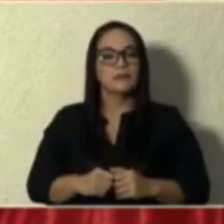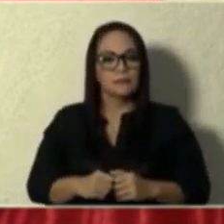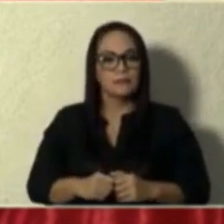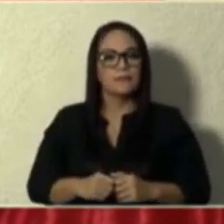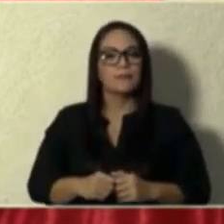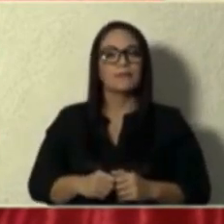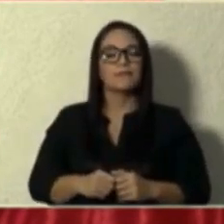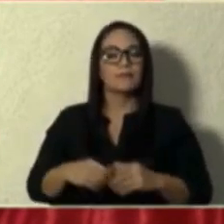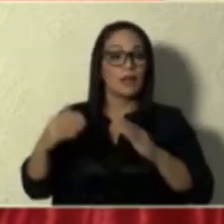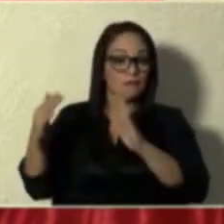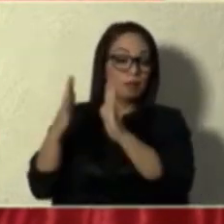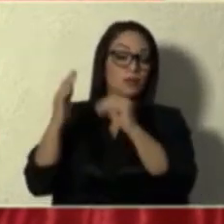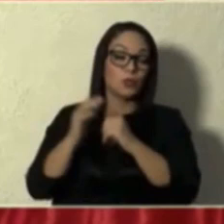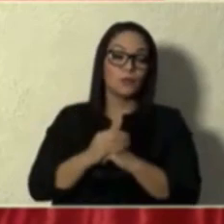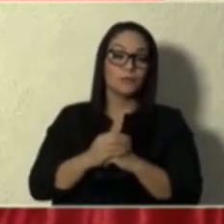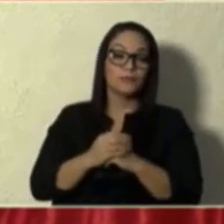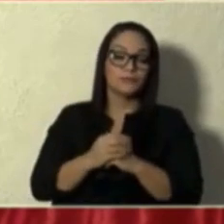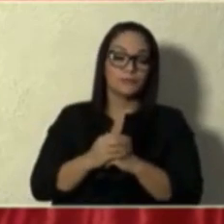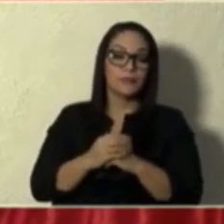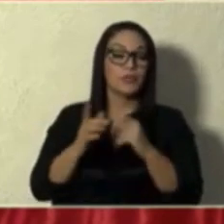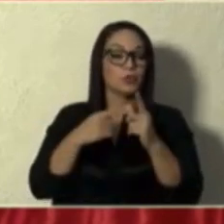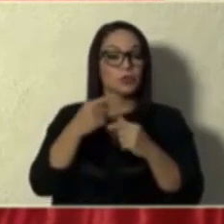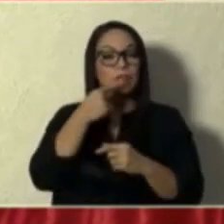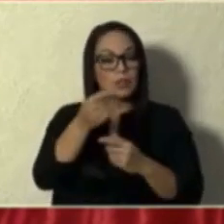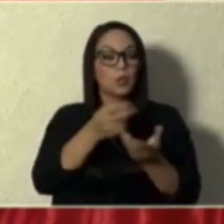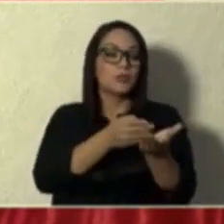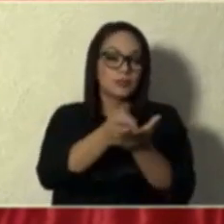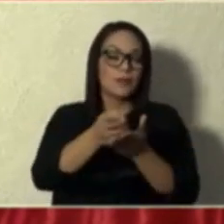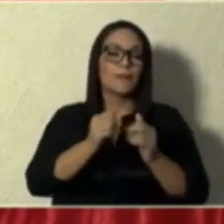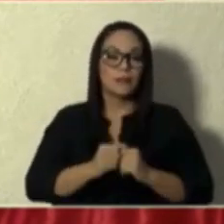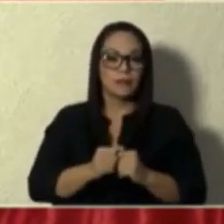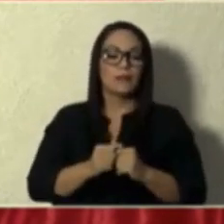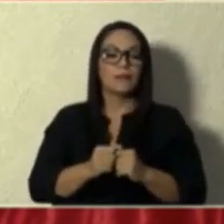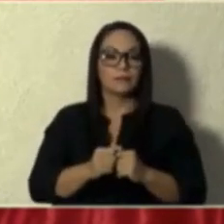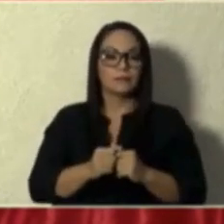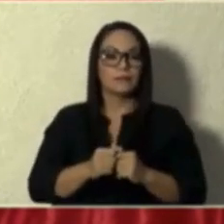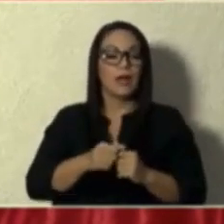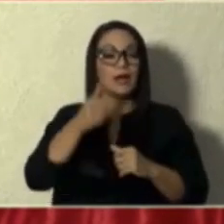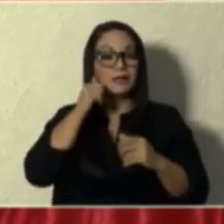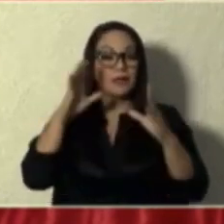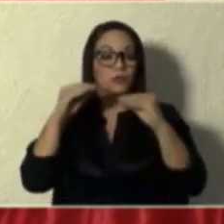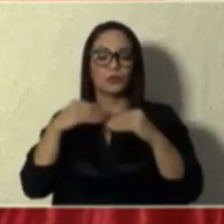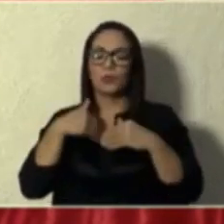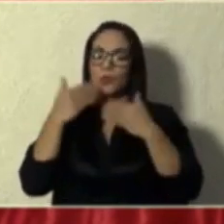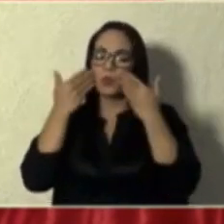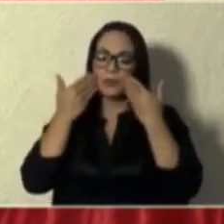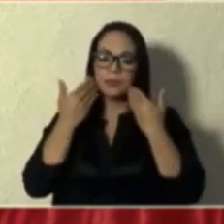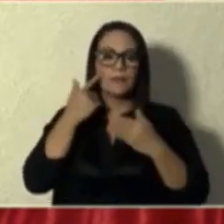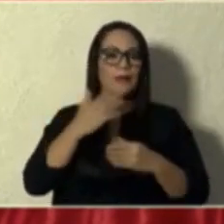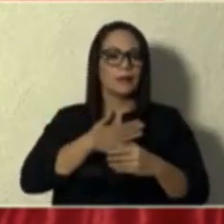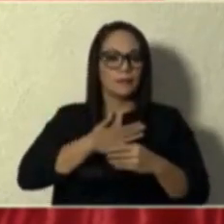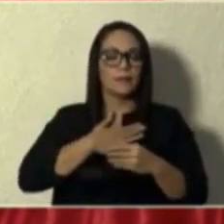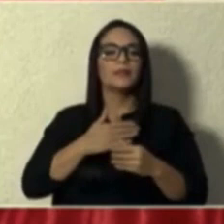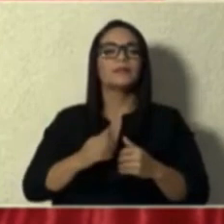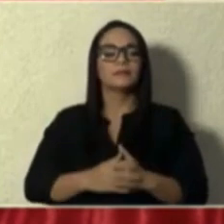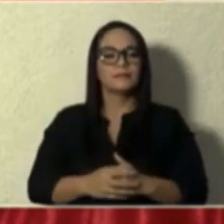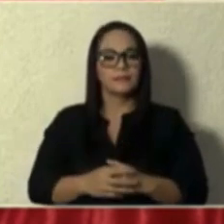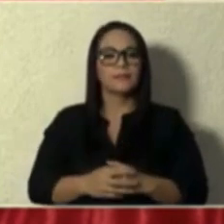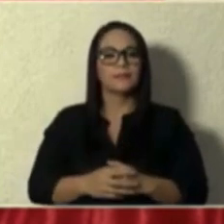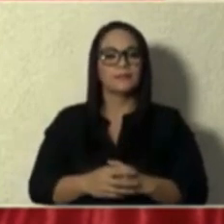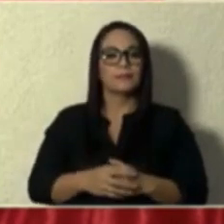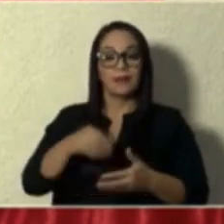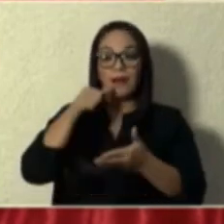enfrentó. Entonces, no, le voy a ser muy franco. Fue una noche muy triste para mí. Recibí la